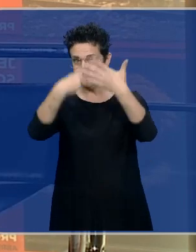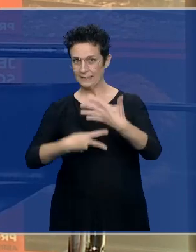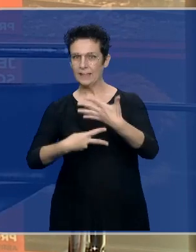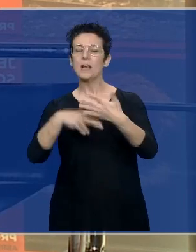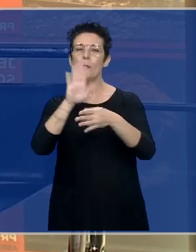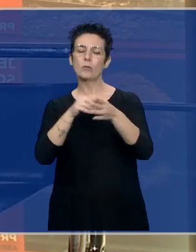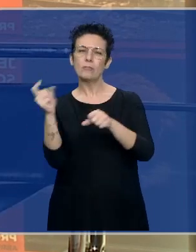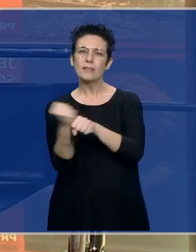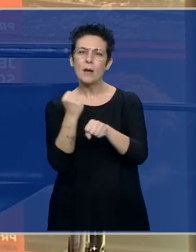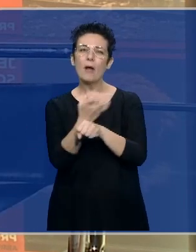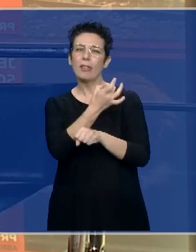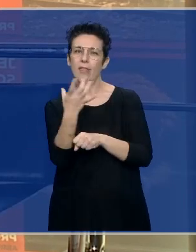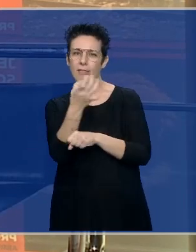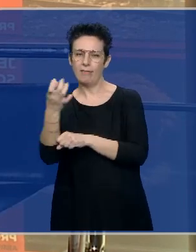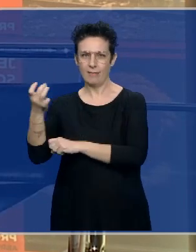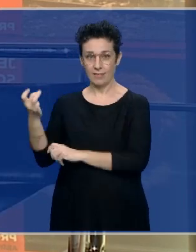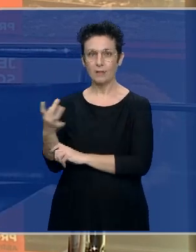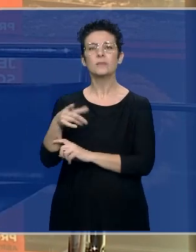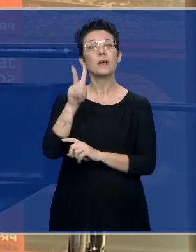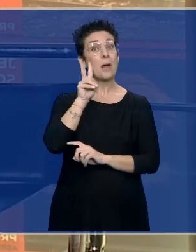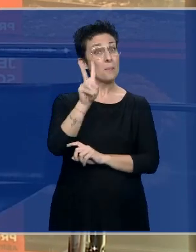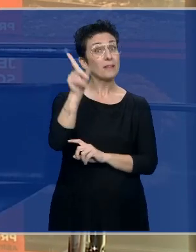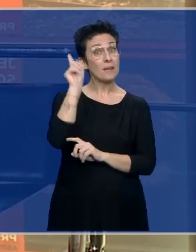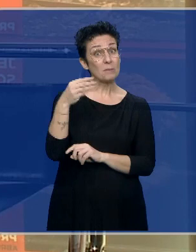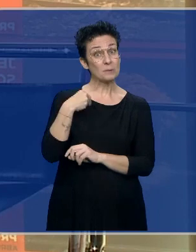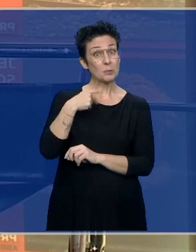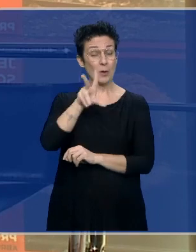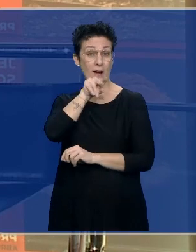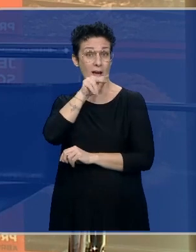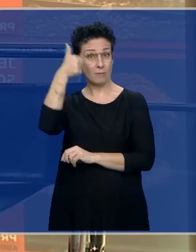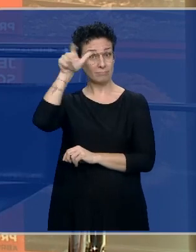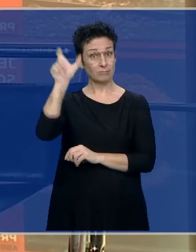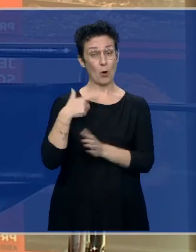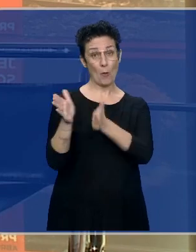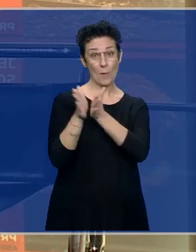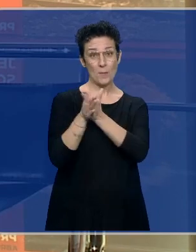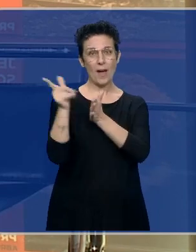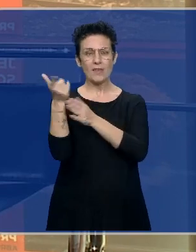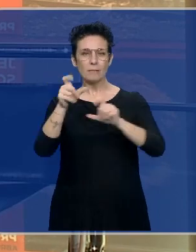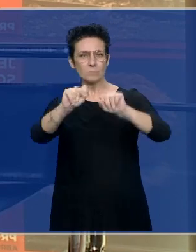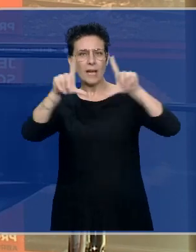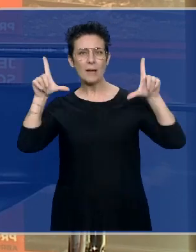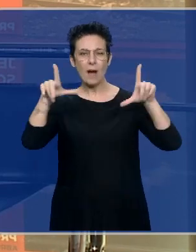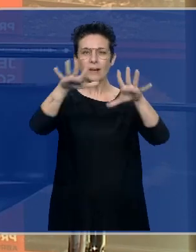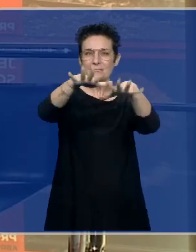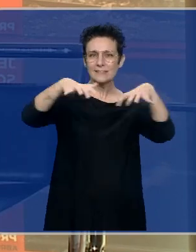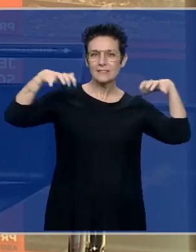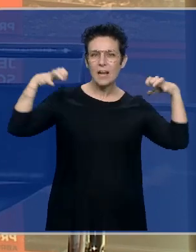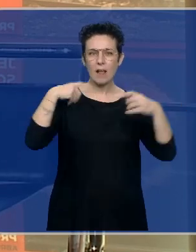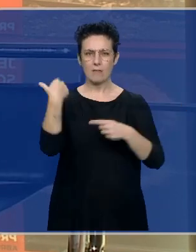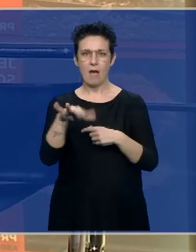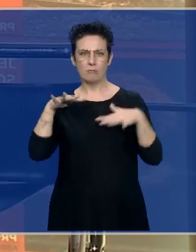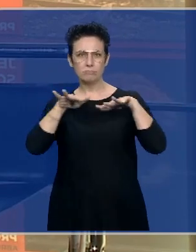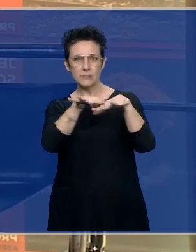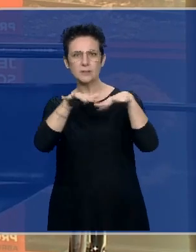desarrollando y que han desarrollado. Veían ustedes, mientras hablaba nuestro compañero Eduardo, imágenes de esa sala sinfónica que poco a